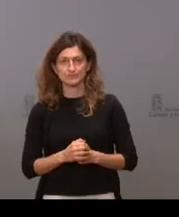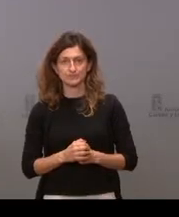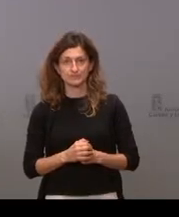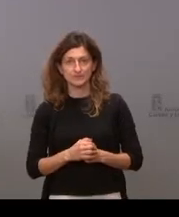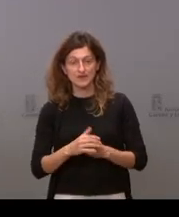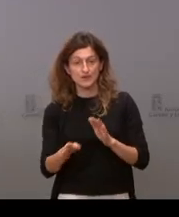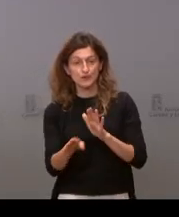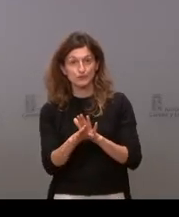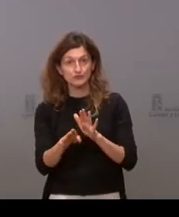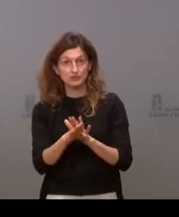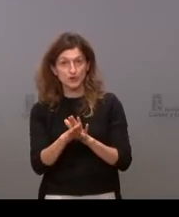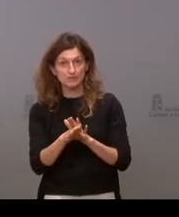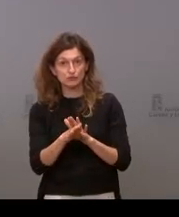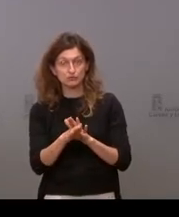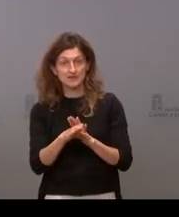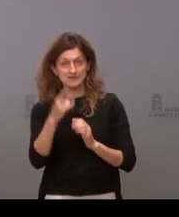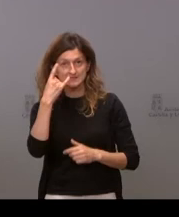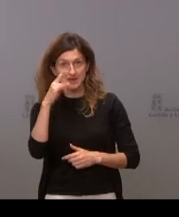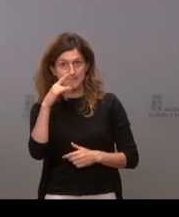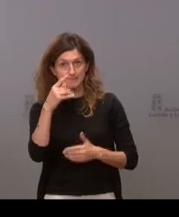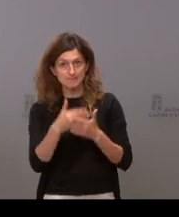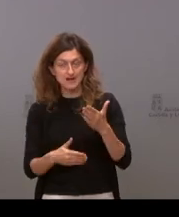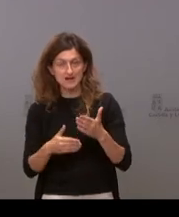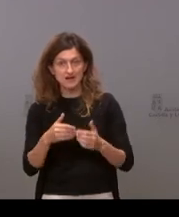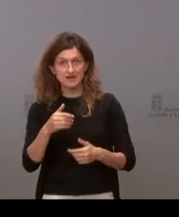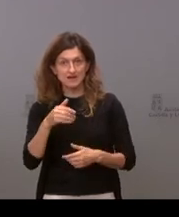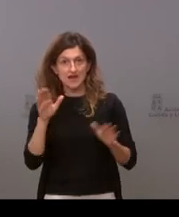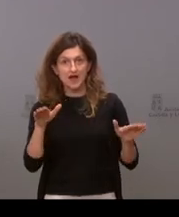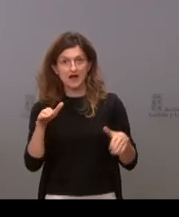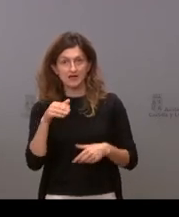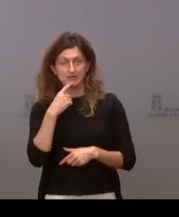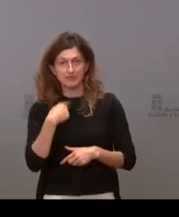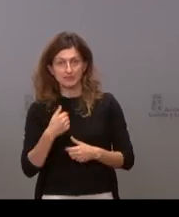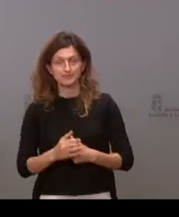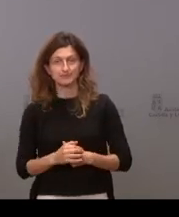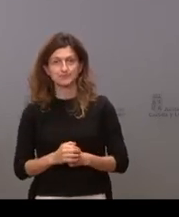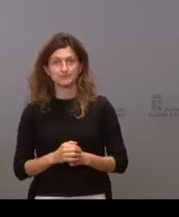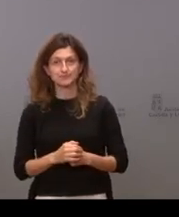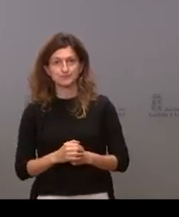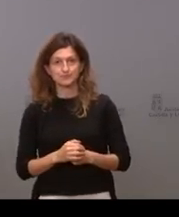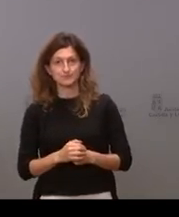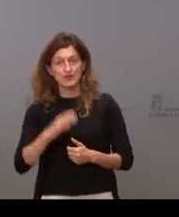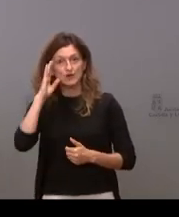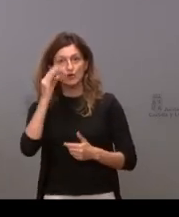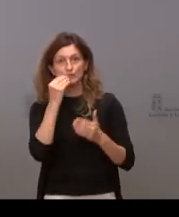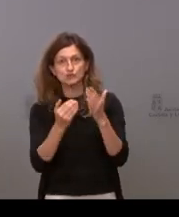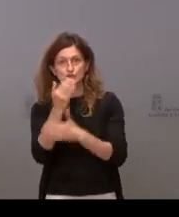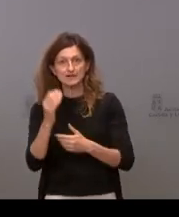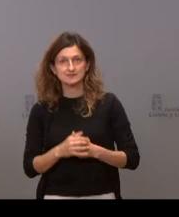Continuamos con la Gaceta de Salamanca nos escucha Ángel Benito adelante hola buenos días